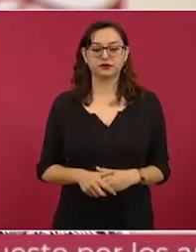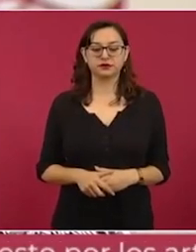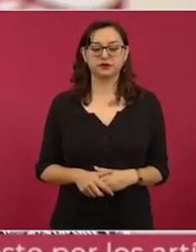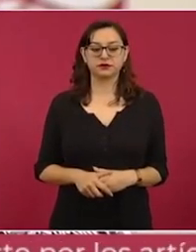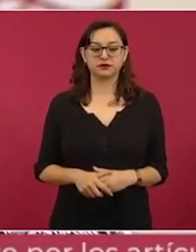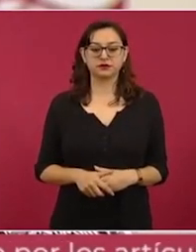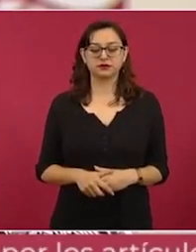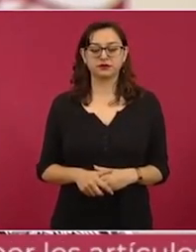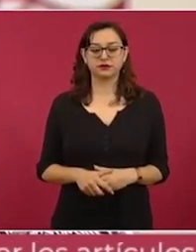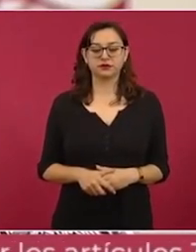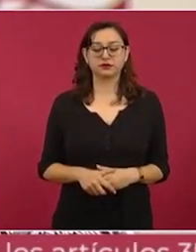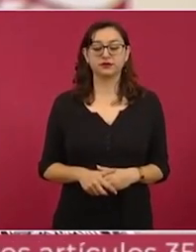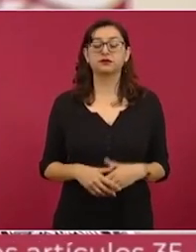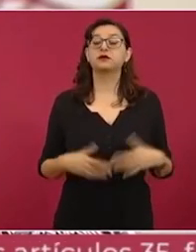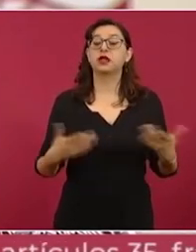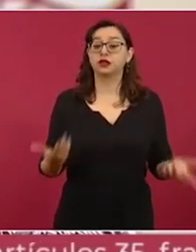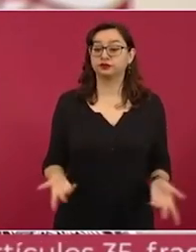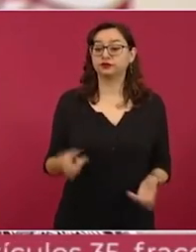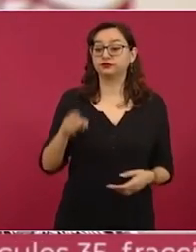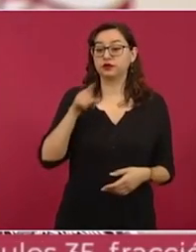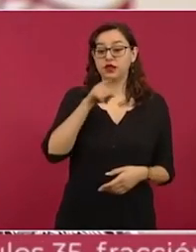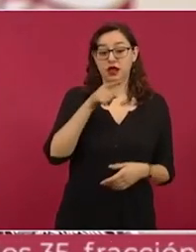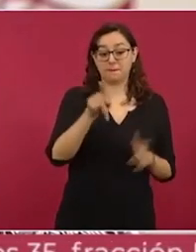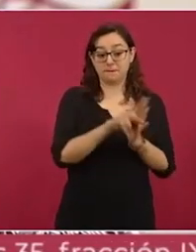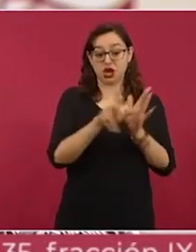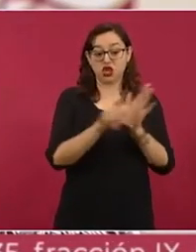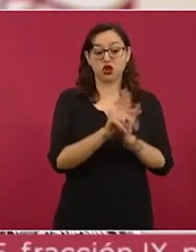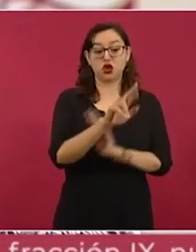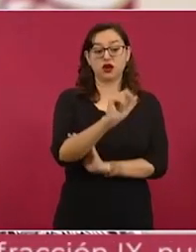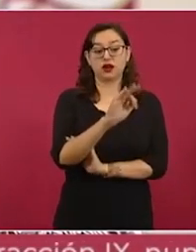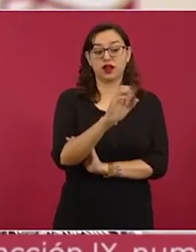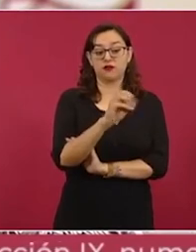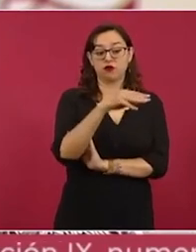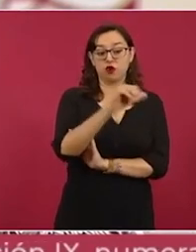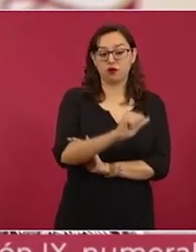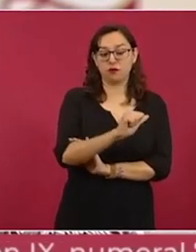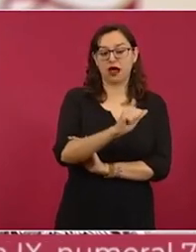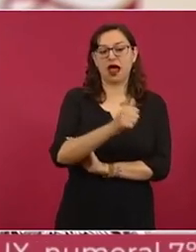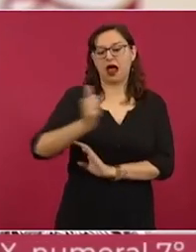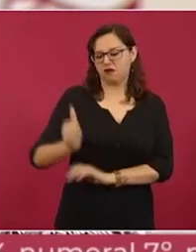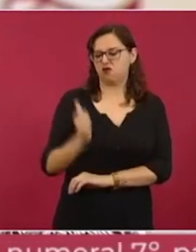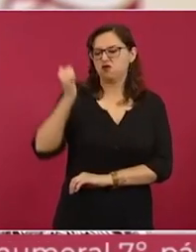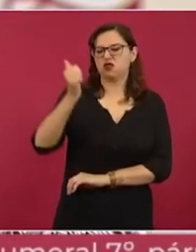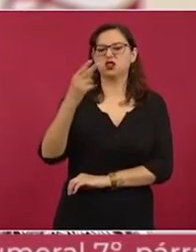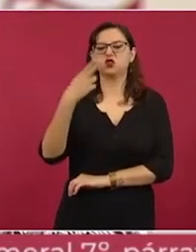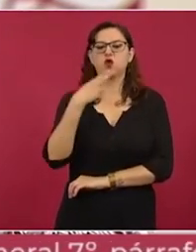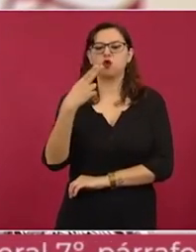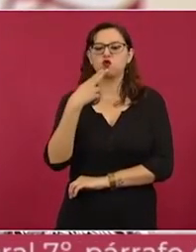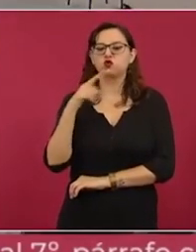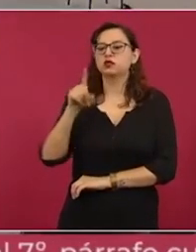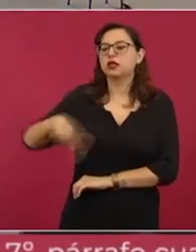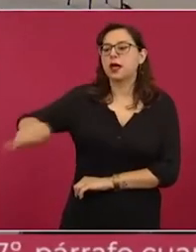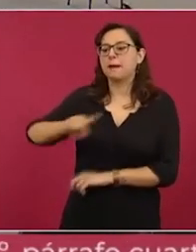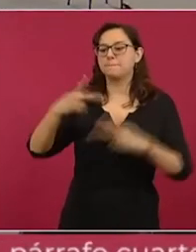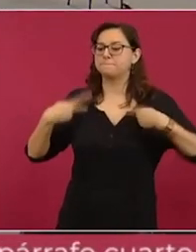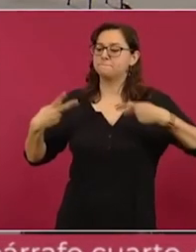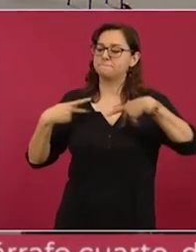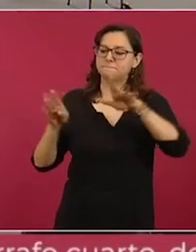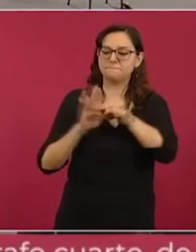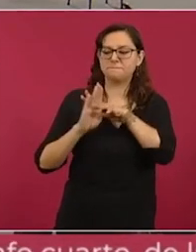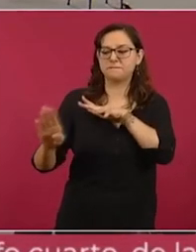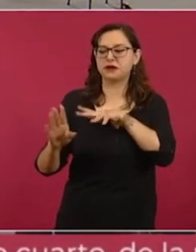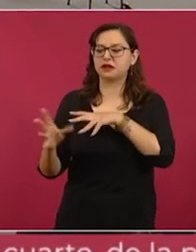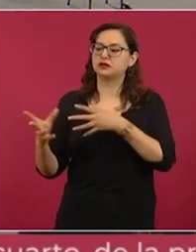gobierno. El domingo 27 de marzo, el periódico Reforma, a ocho columnas, publicó una nota con el título